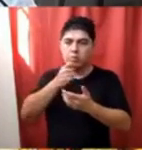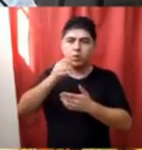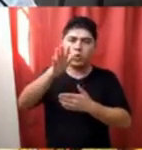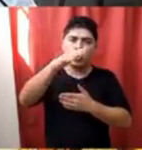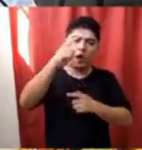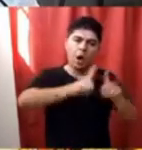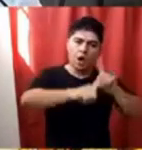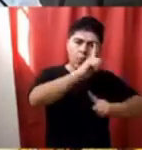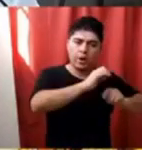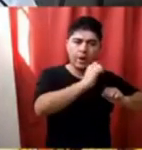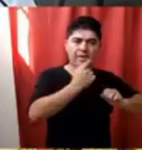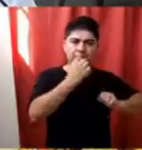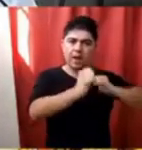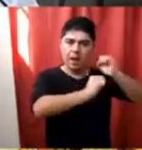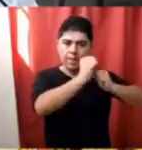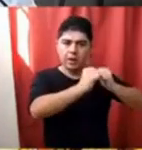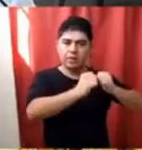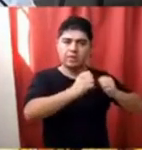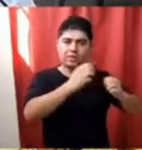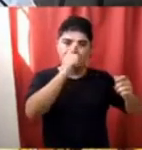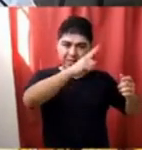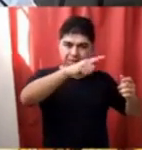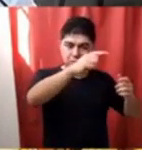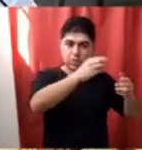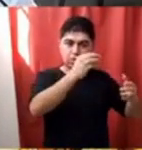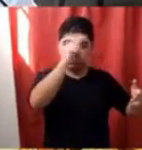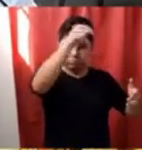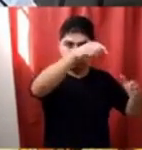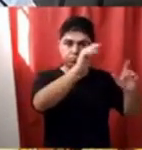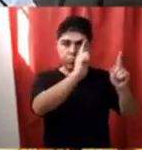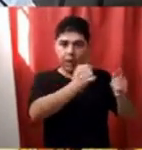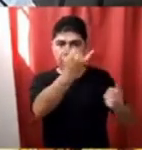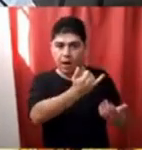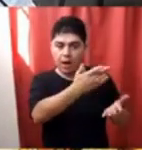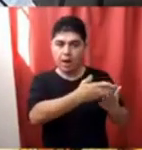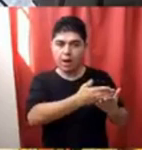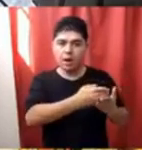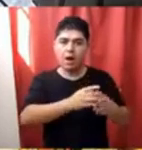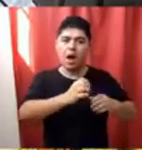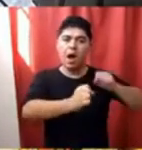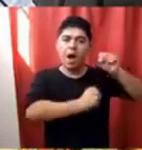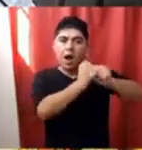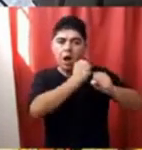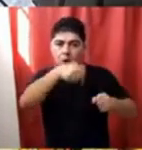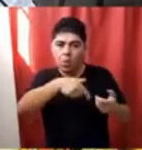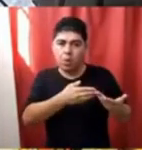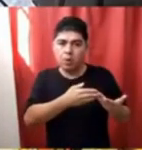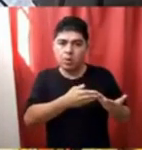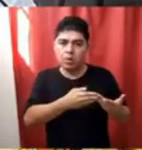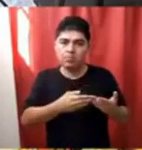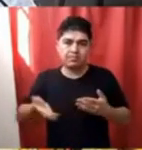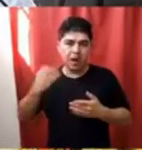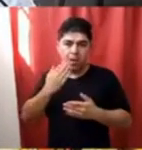algunas instituciones que se ubican en el lugar y al día de la fecha lamentablemente todavía no se ha cumplido con lo